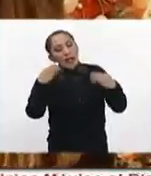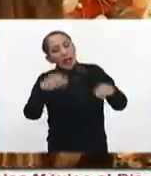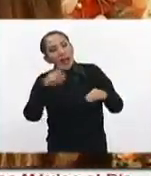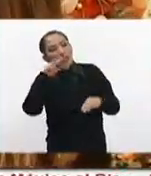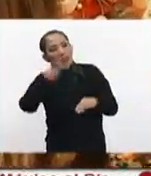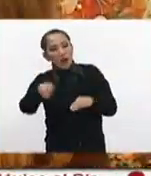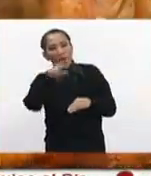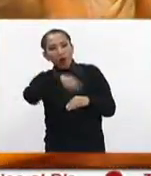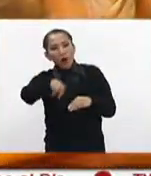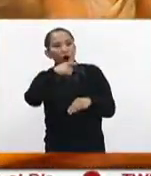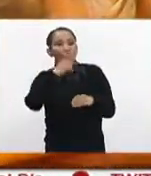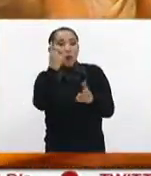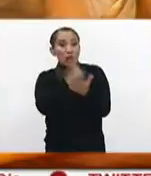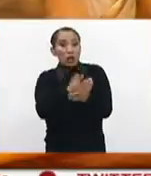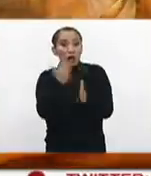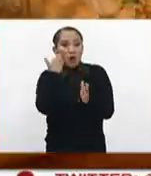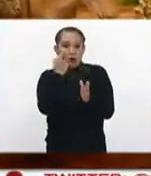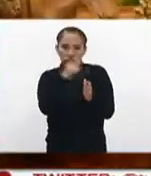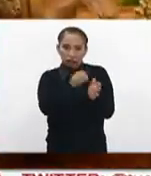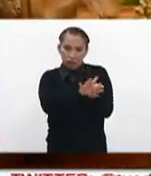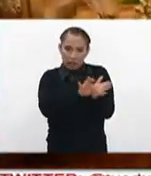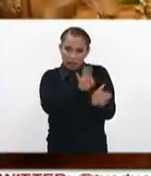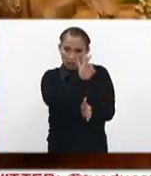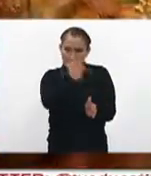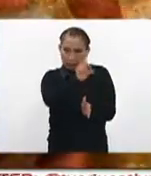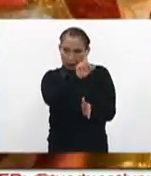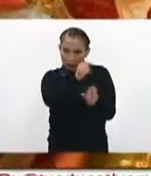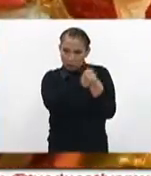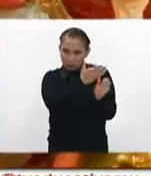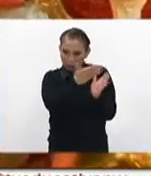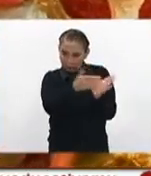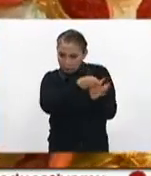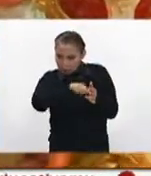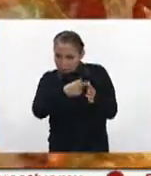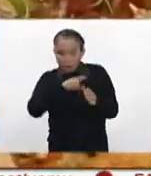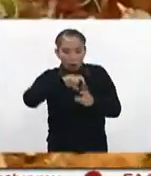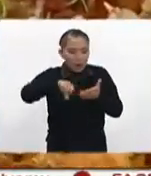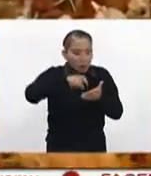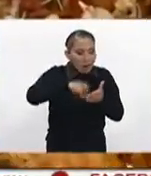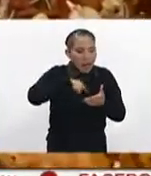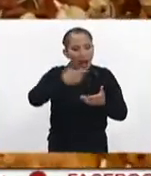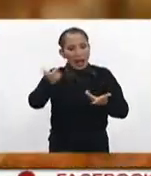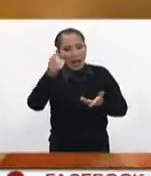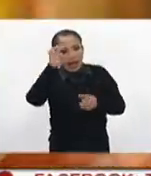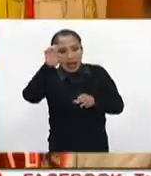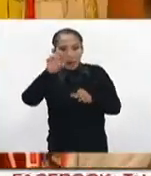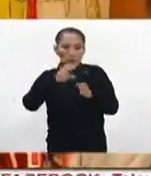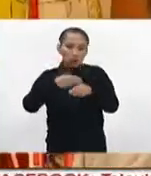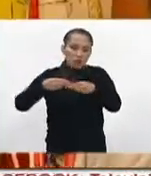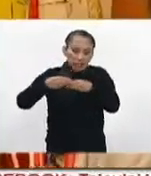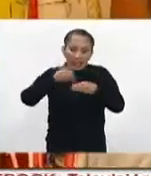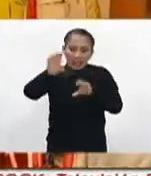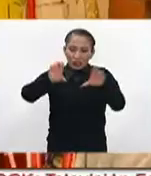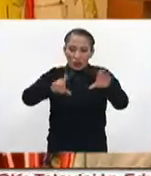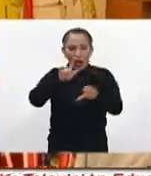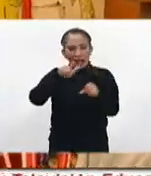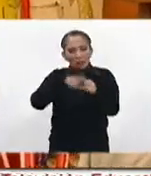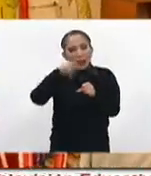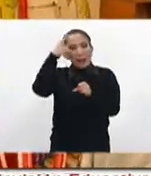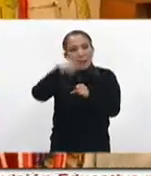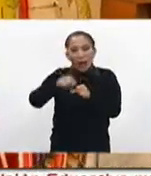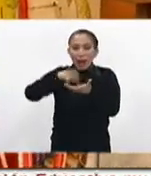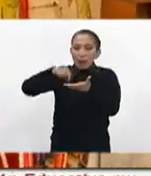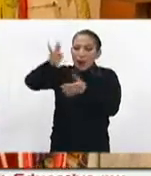se instala solo en la época desde hace más de 30 años, para comprar el nacimiento o partes de él. Animalitos para el